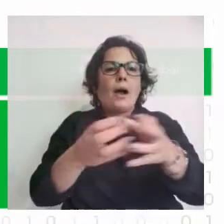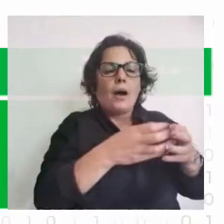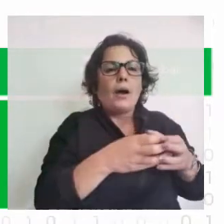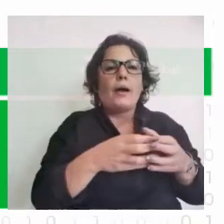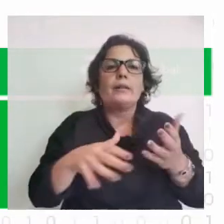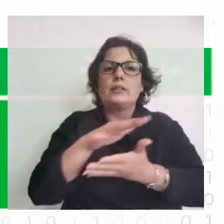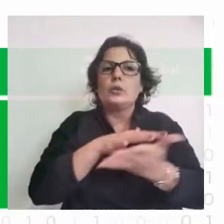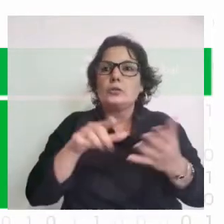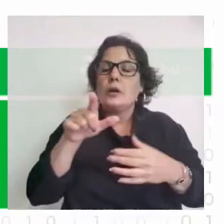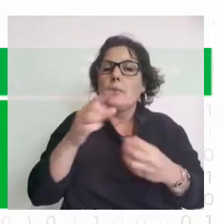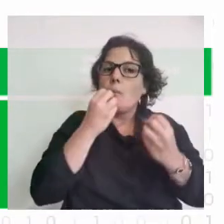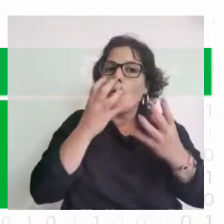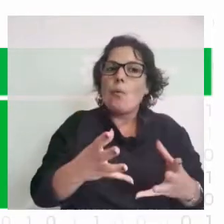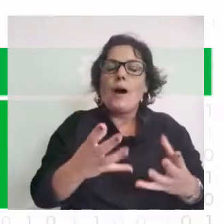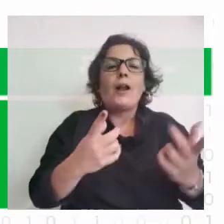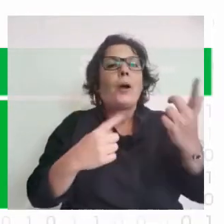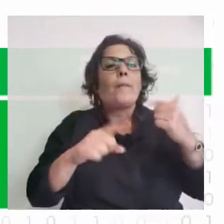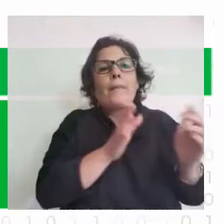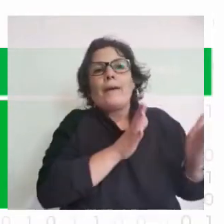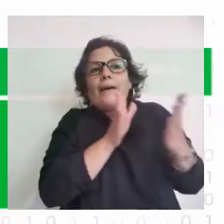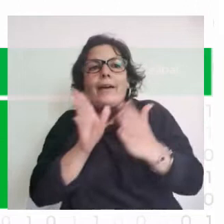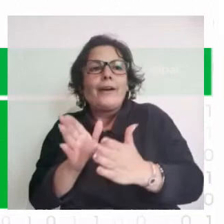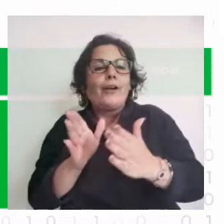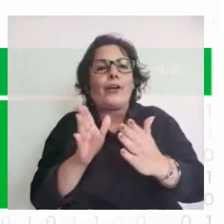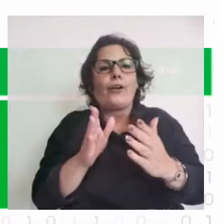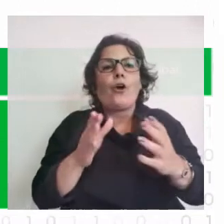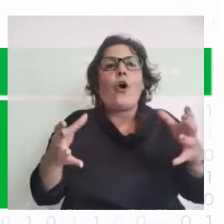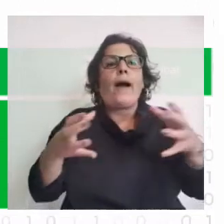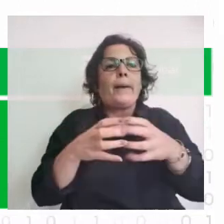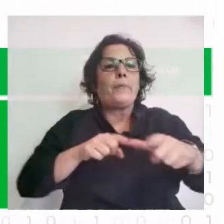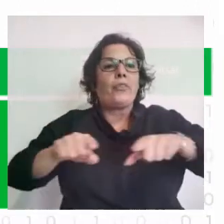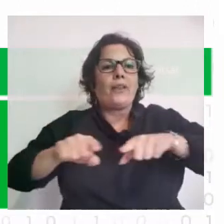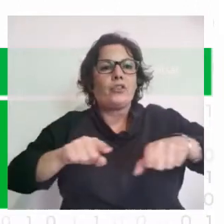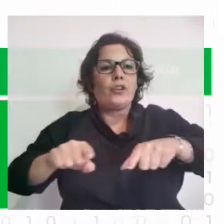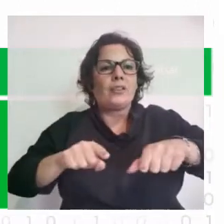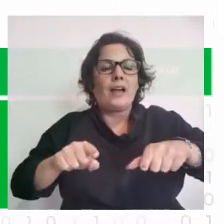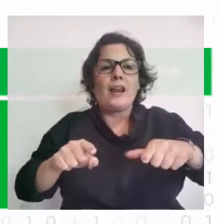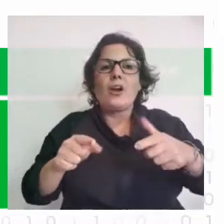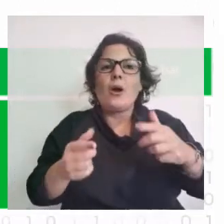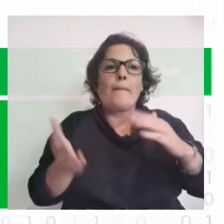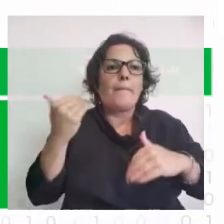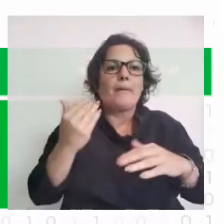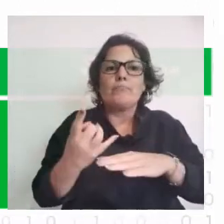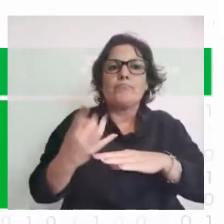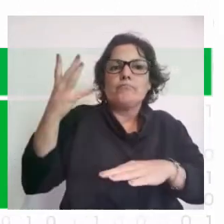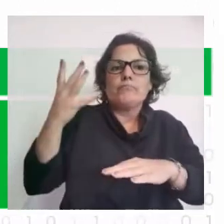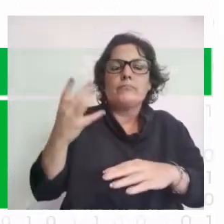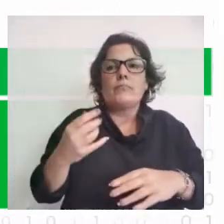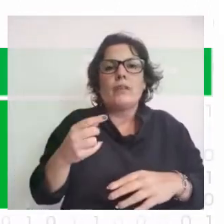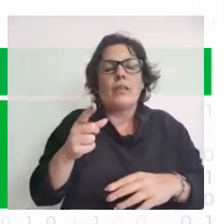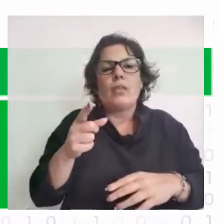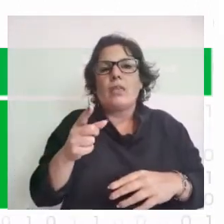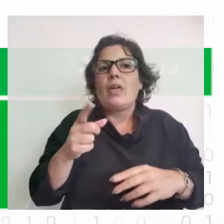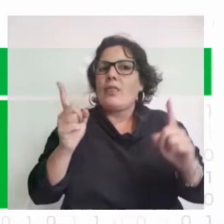increíble. Pero desde el lado del cuerpo técnico y de la parte más profesional es